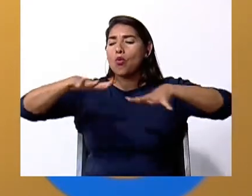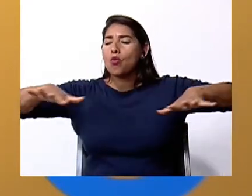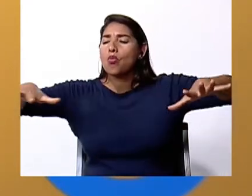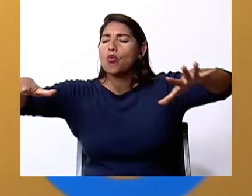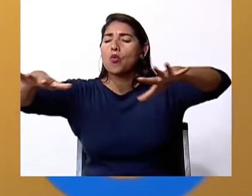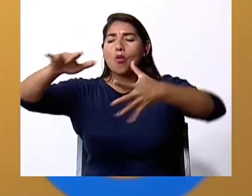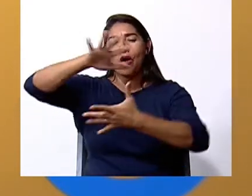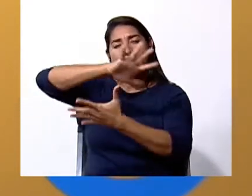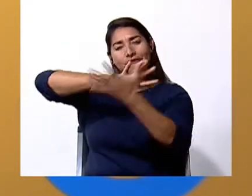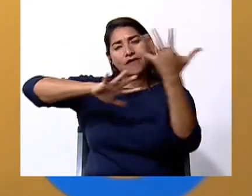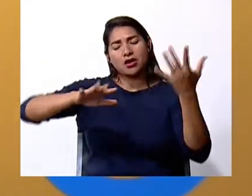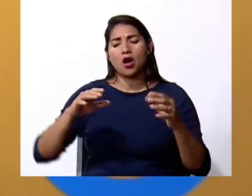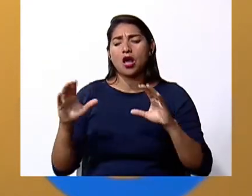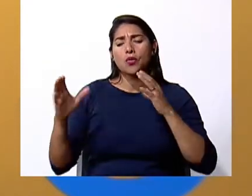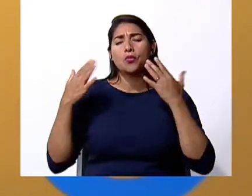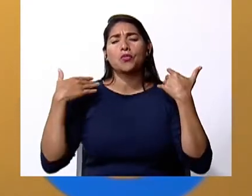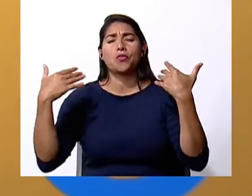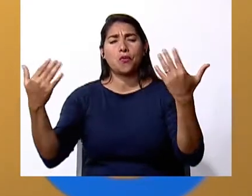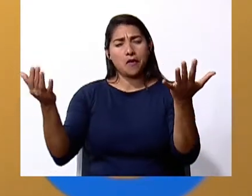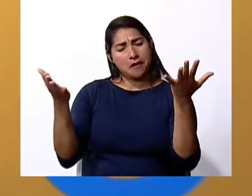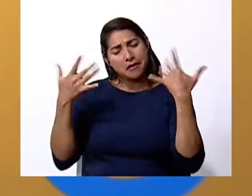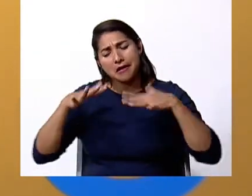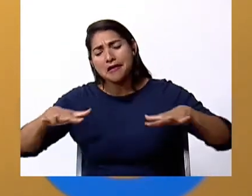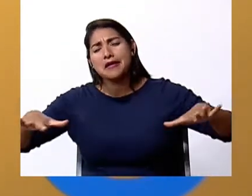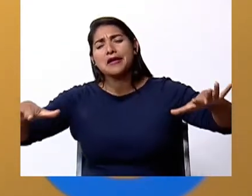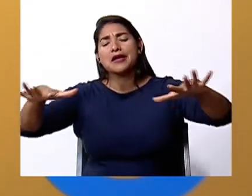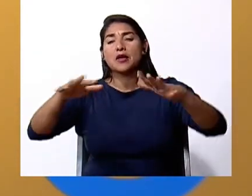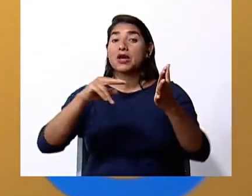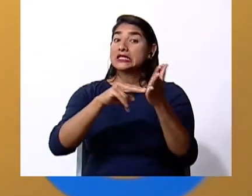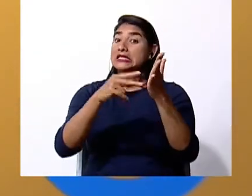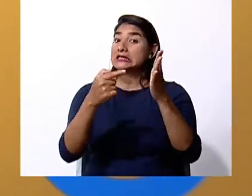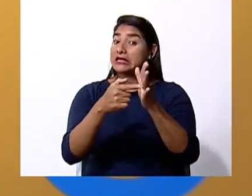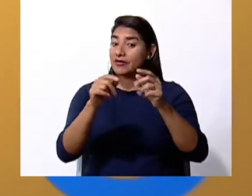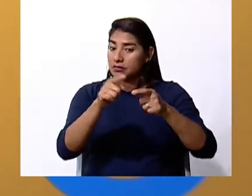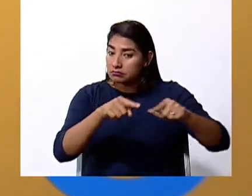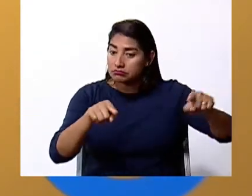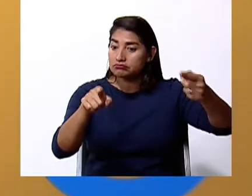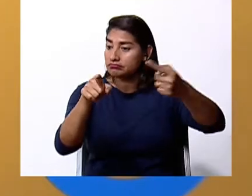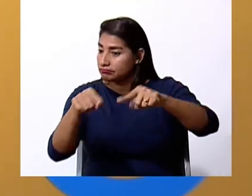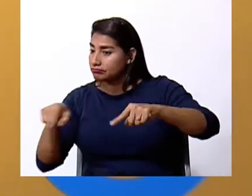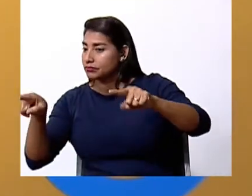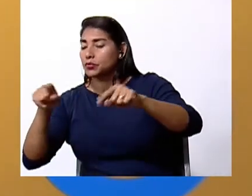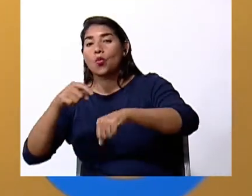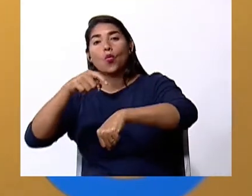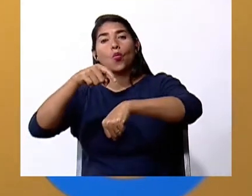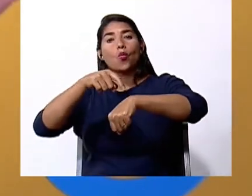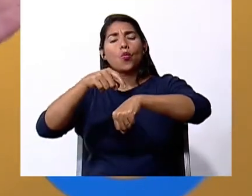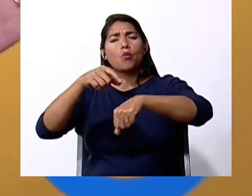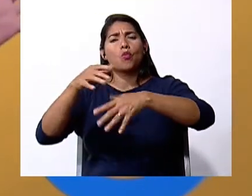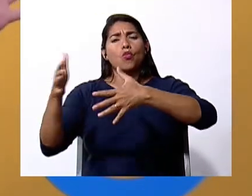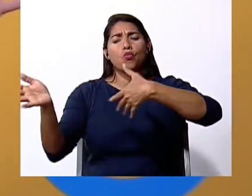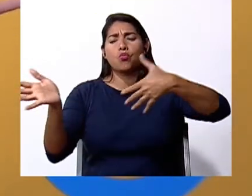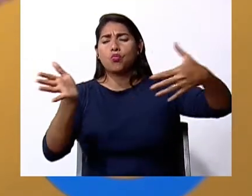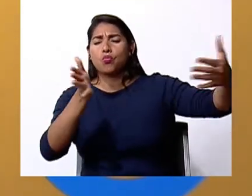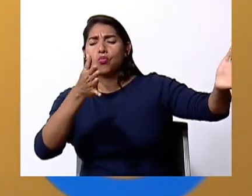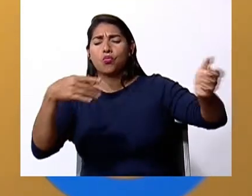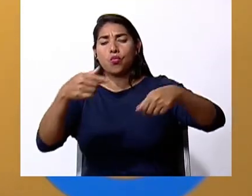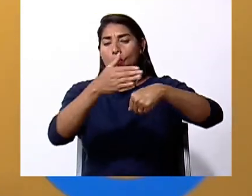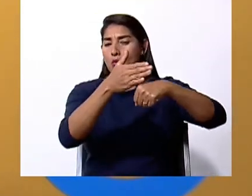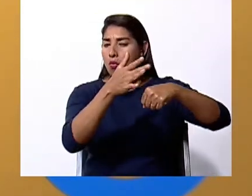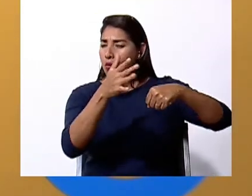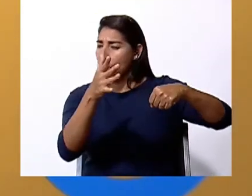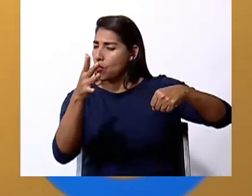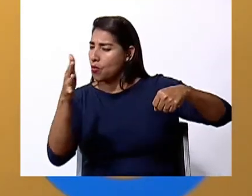¿Y ahora qué era clima? El clima es las condiciones del tiempo, pero un periodo más largo,